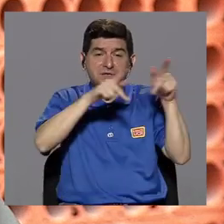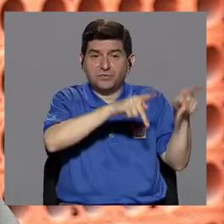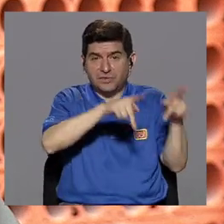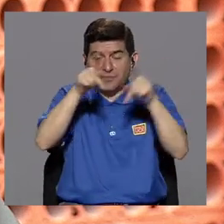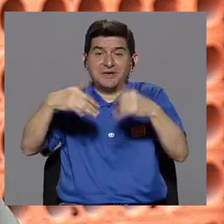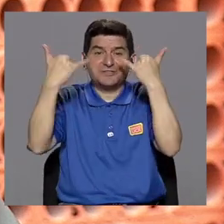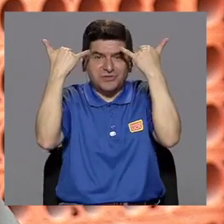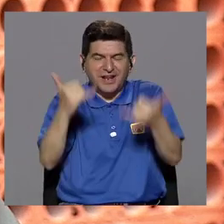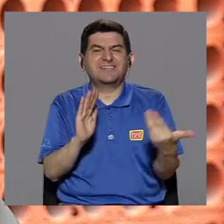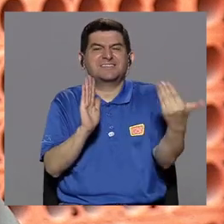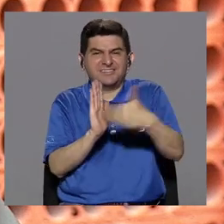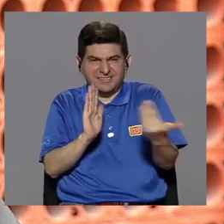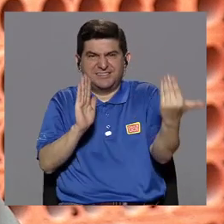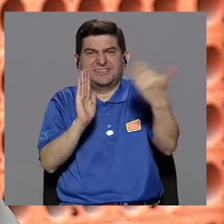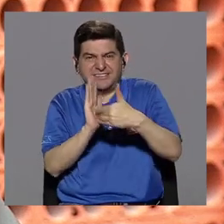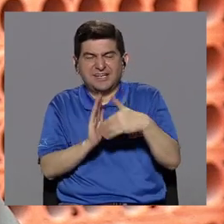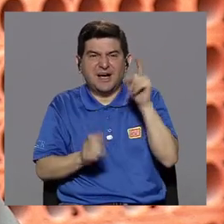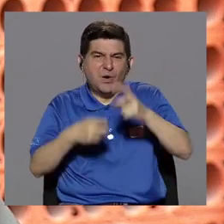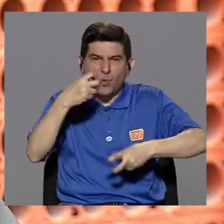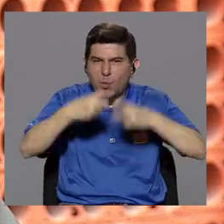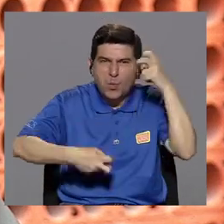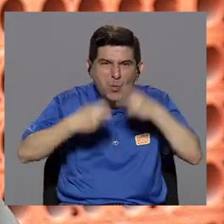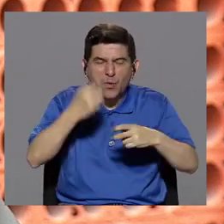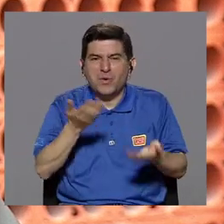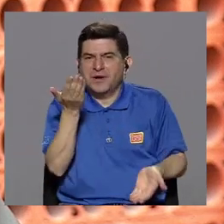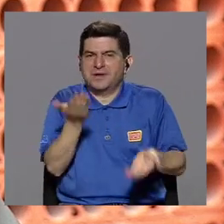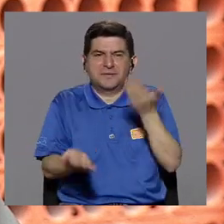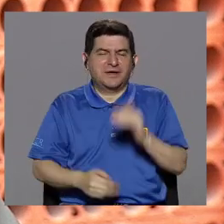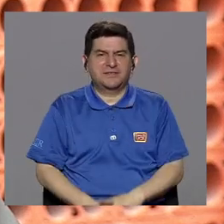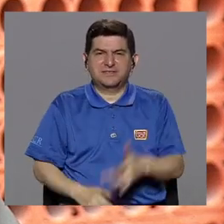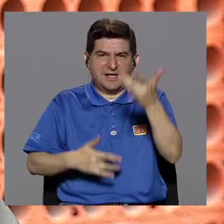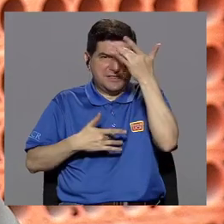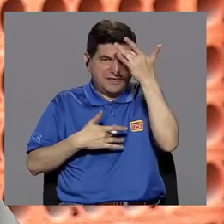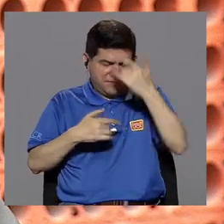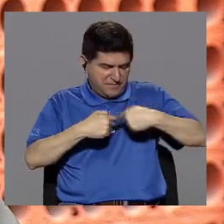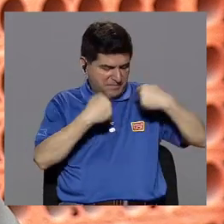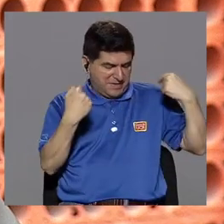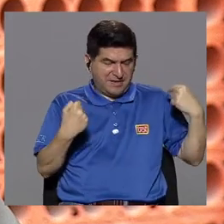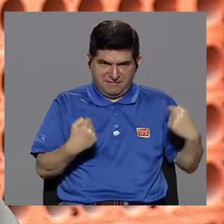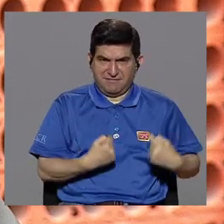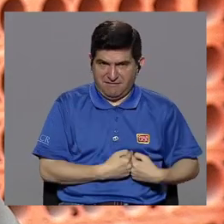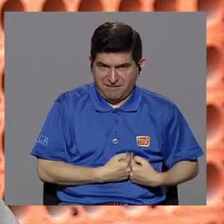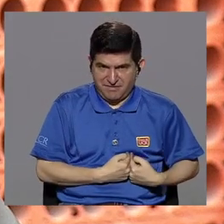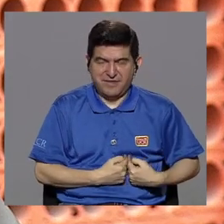personas que ya están afectadas por alguna problemática como alguna enfermedad cardiovascular,